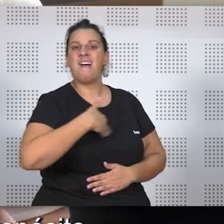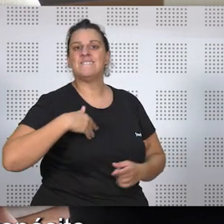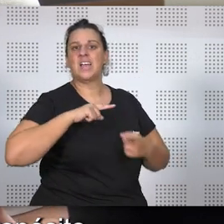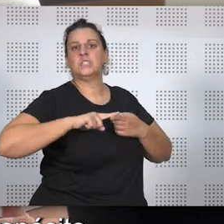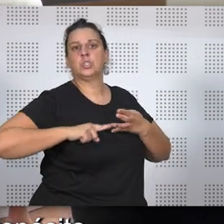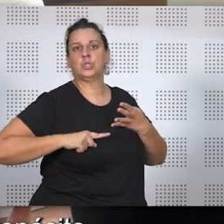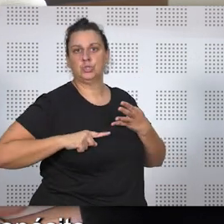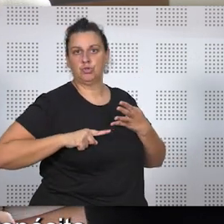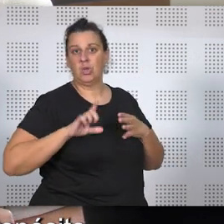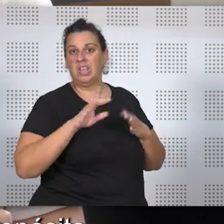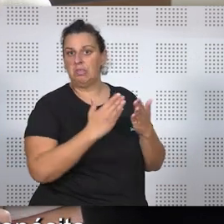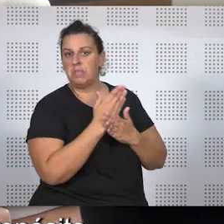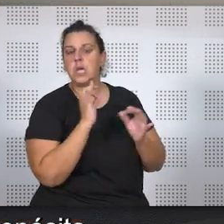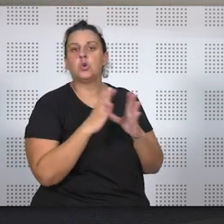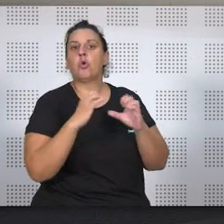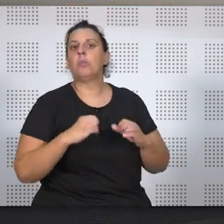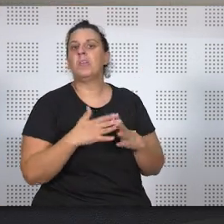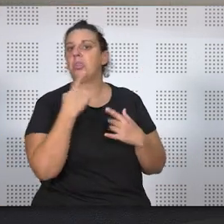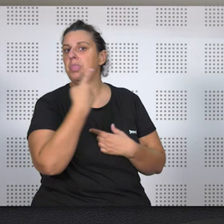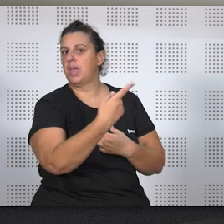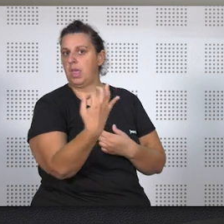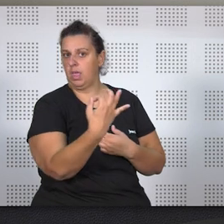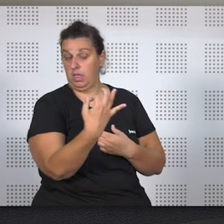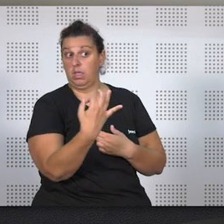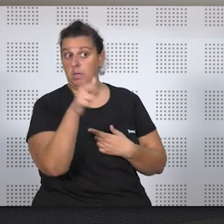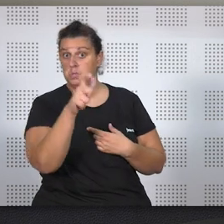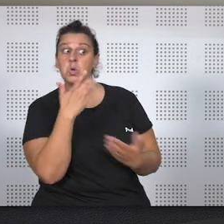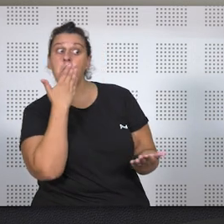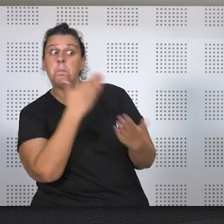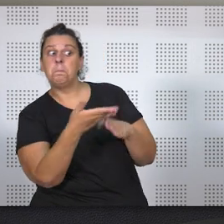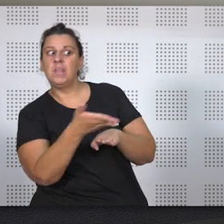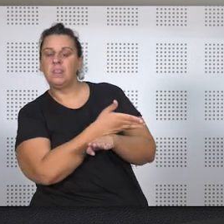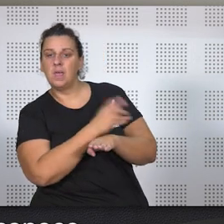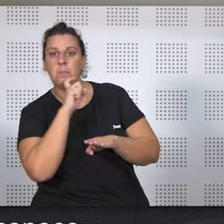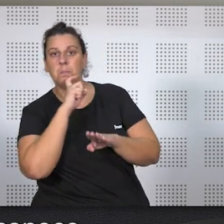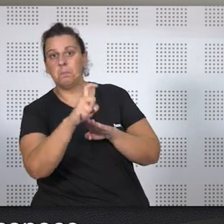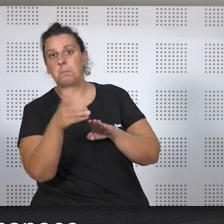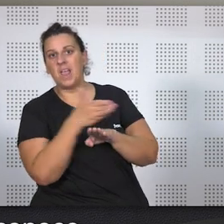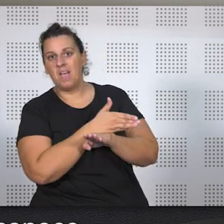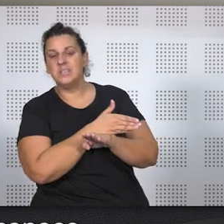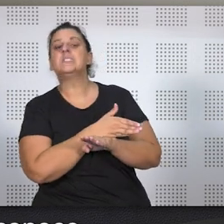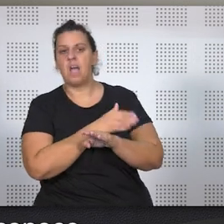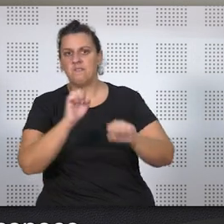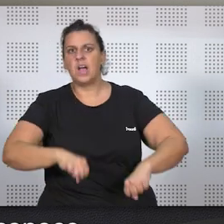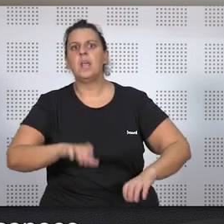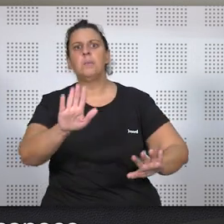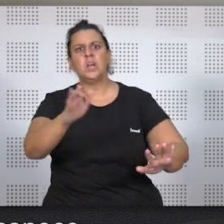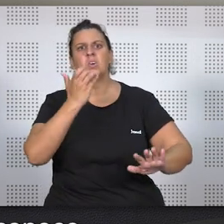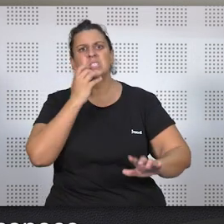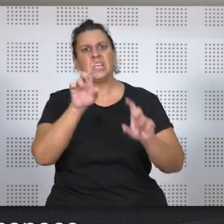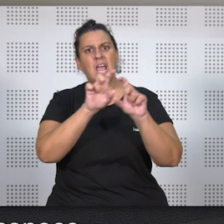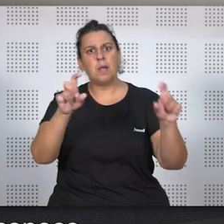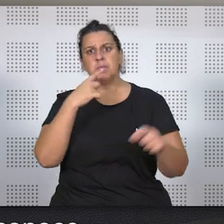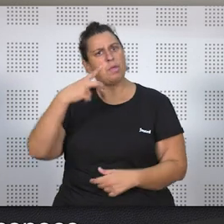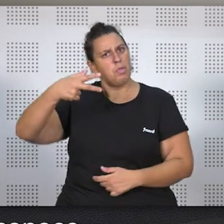15 días o lo pactado en convenio. Y si luego la empresa, que es lo que a mí siempre me llama la atención de estas cosas, y si luego la empresa no concede este derecho,